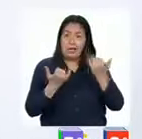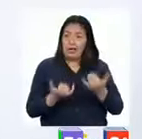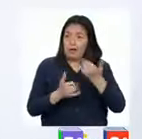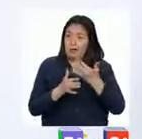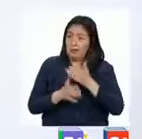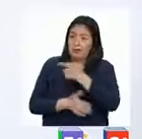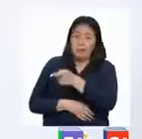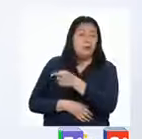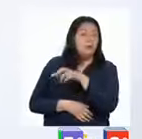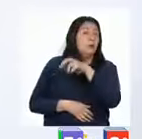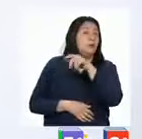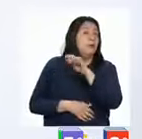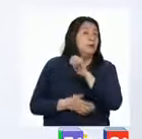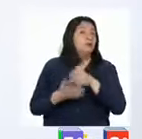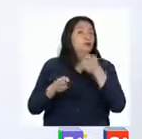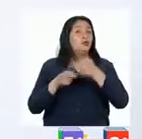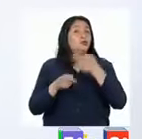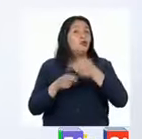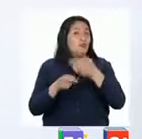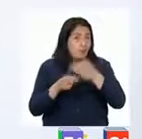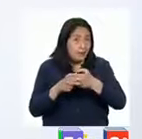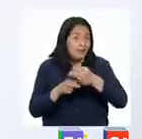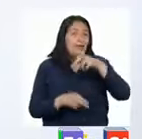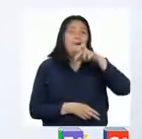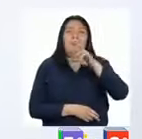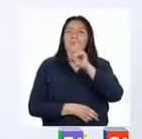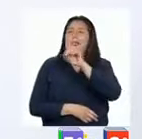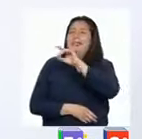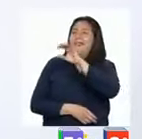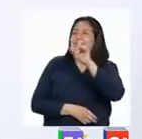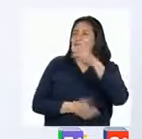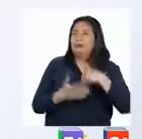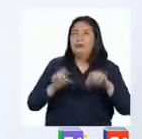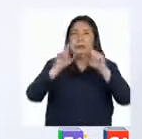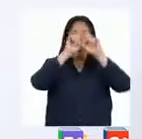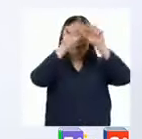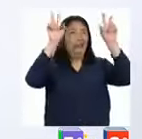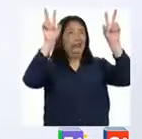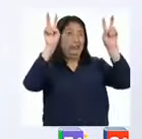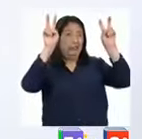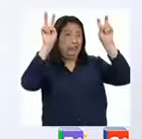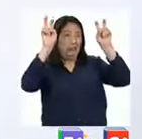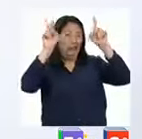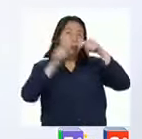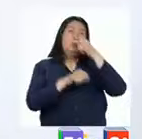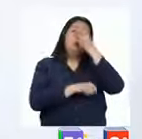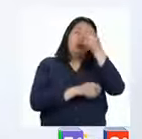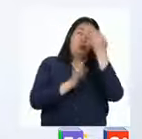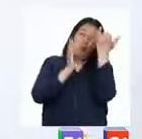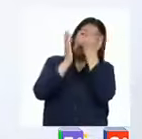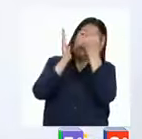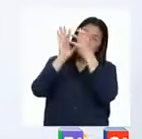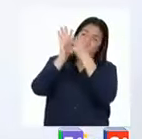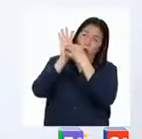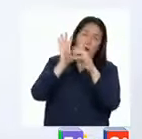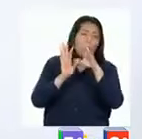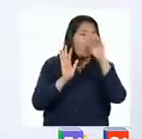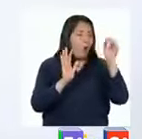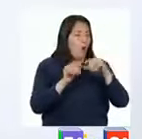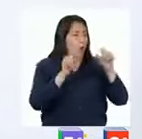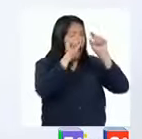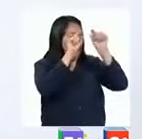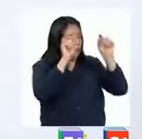compartido Patricia se llama predicciones. A partir del título, de un texto, de la imagen que lo acompaña o de sus